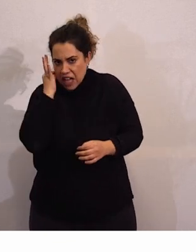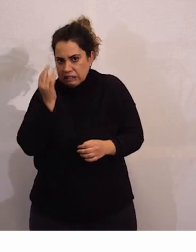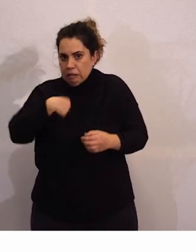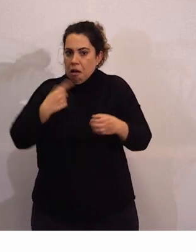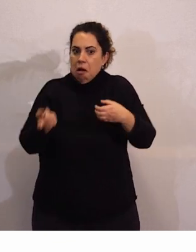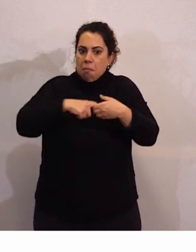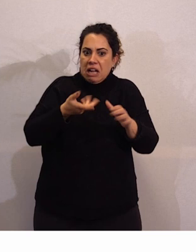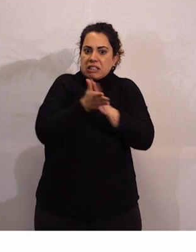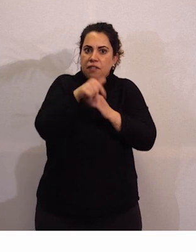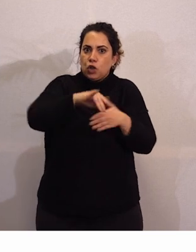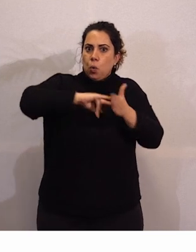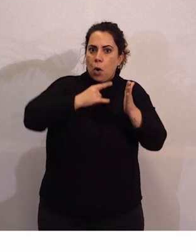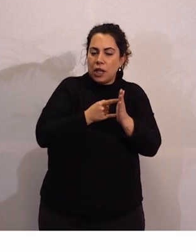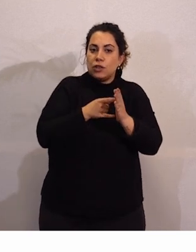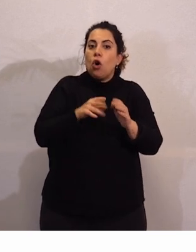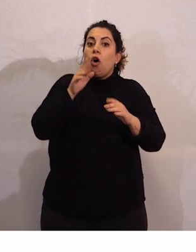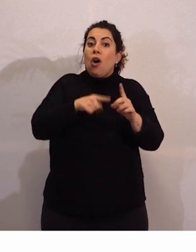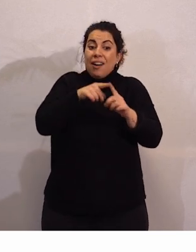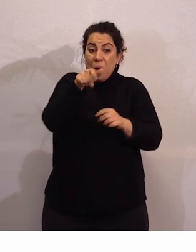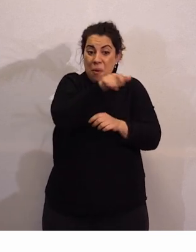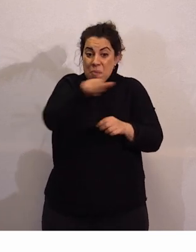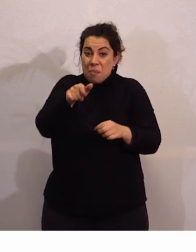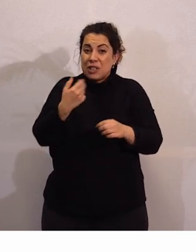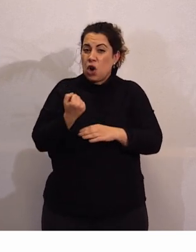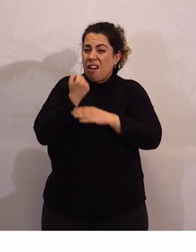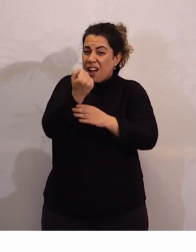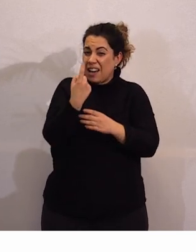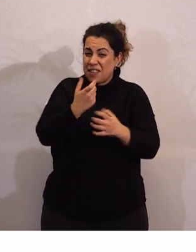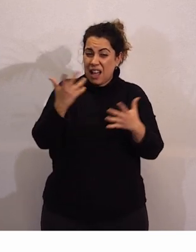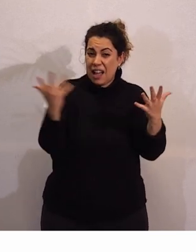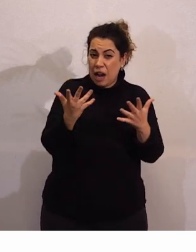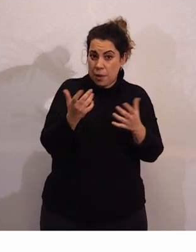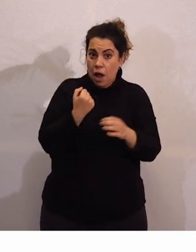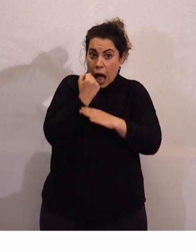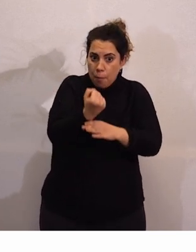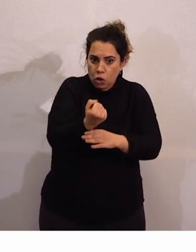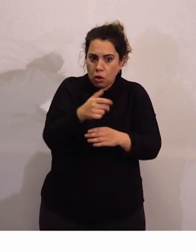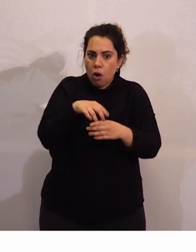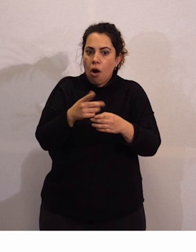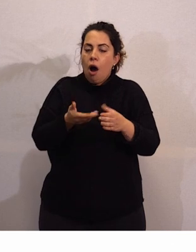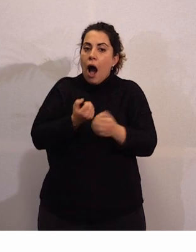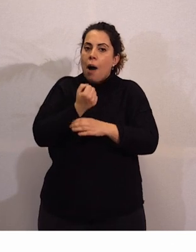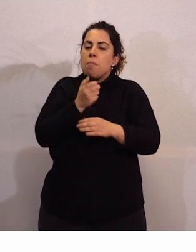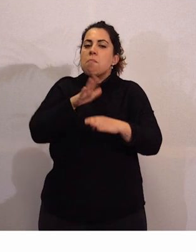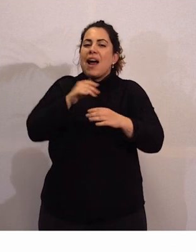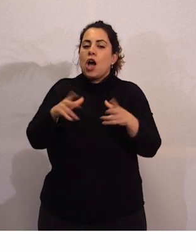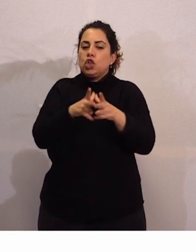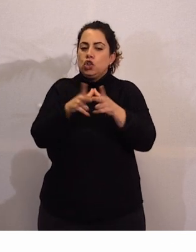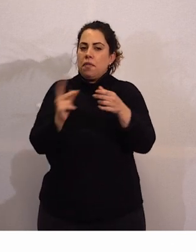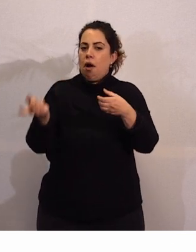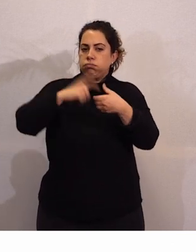apoyar a que las personas con grandes necesidades de apoyo para que tengan una plena participación en la sociedad.